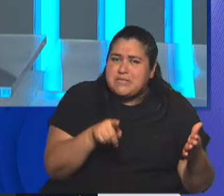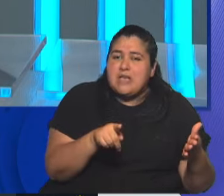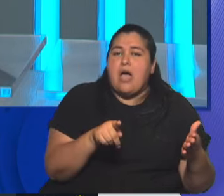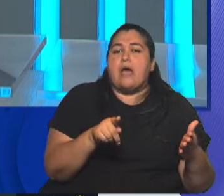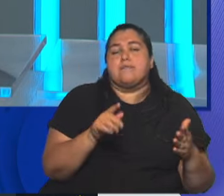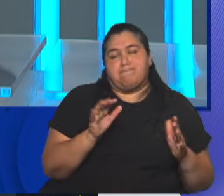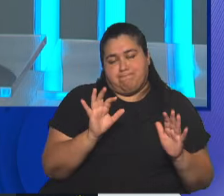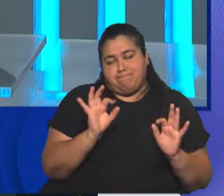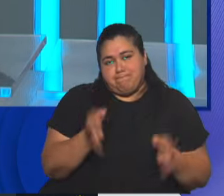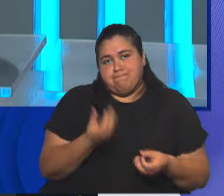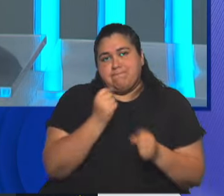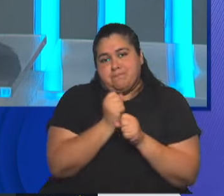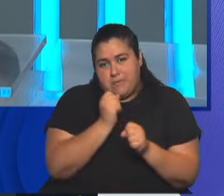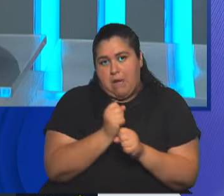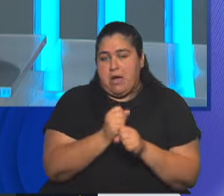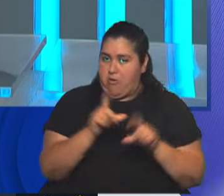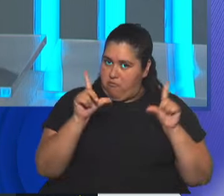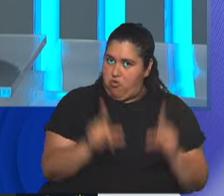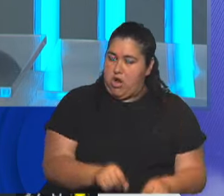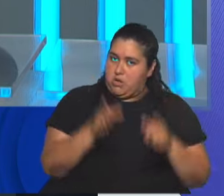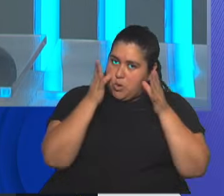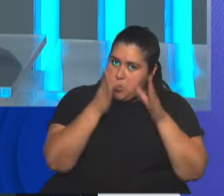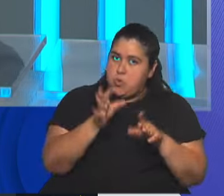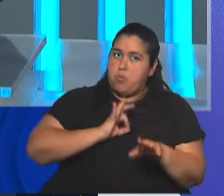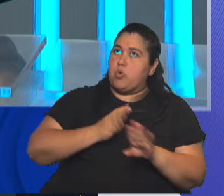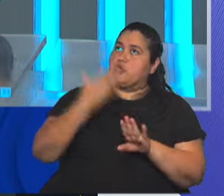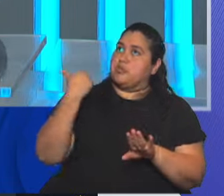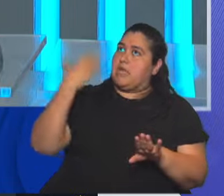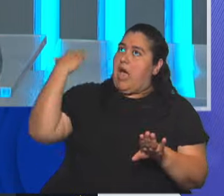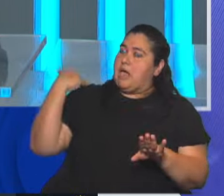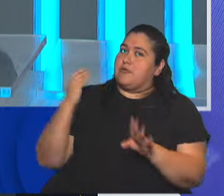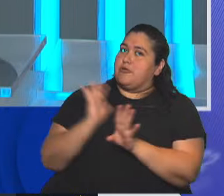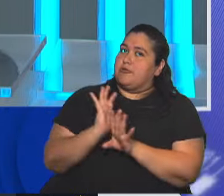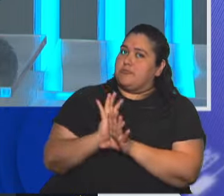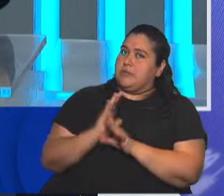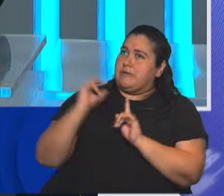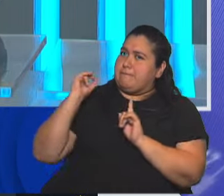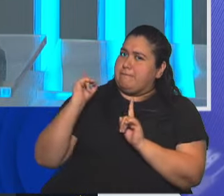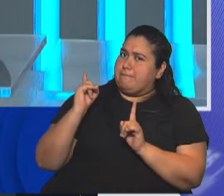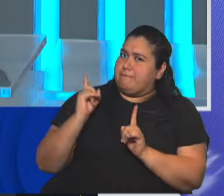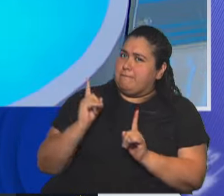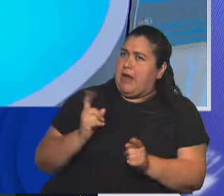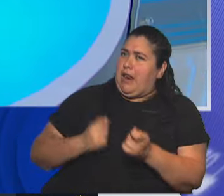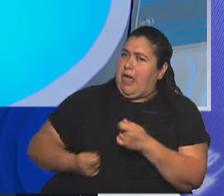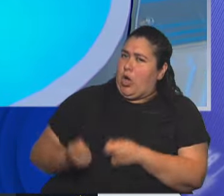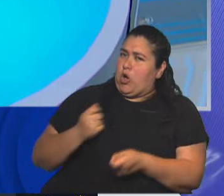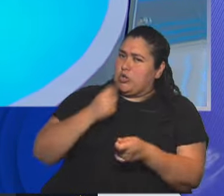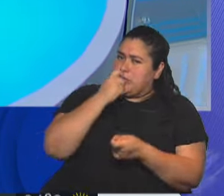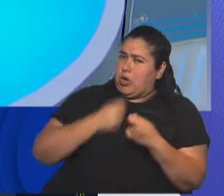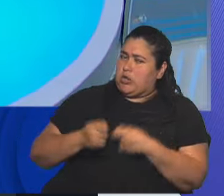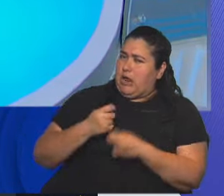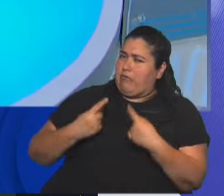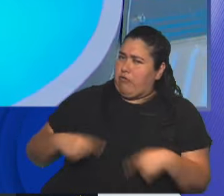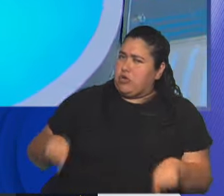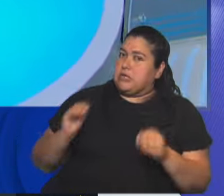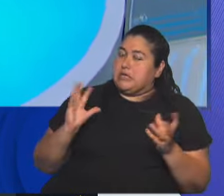un trabajo que va a ser arduo, porque son muchos años, como bien decía Pablo, de negocios y de narcotráfico, por supuesto.